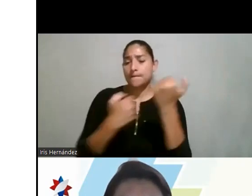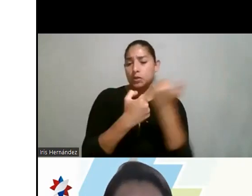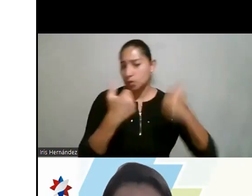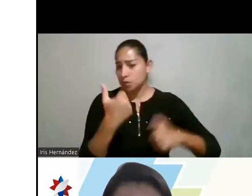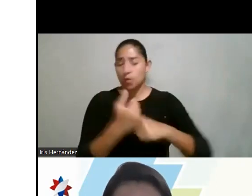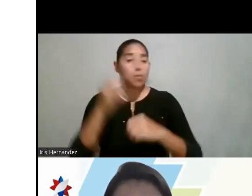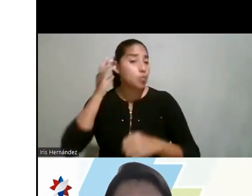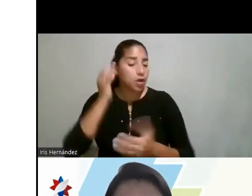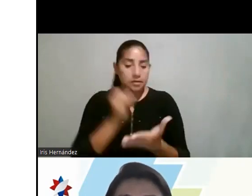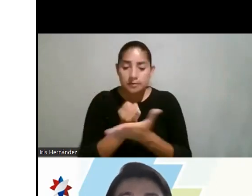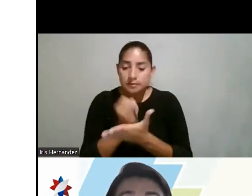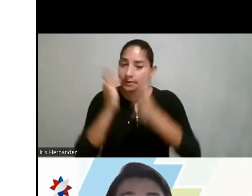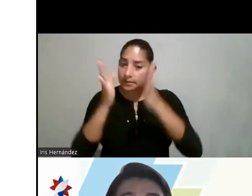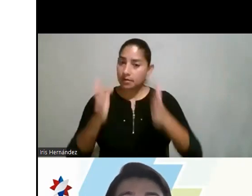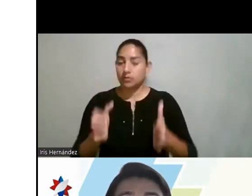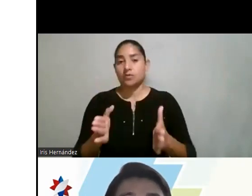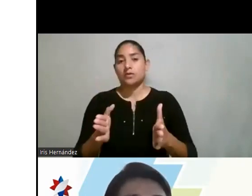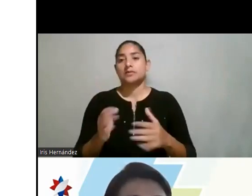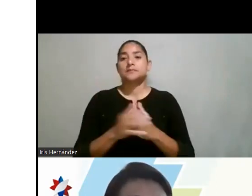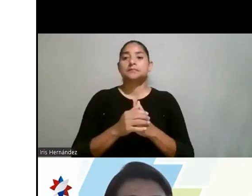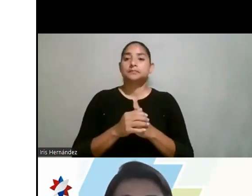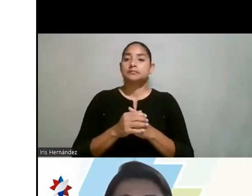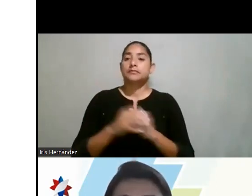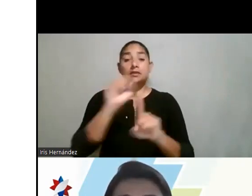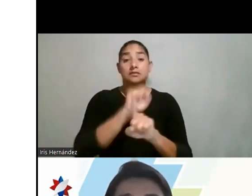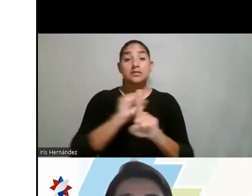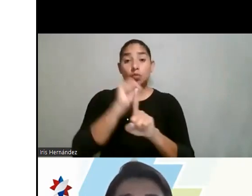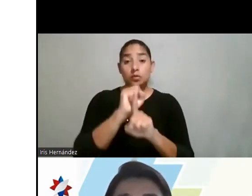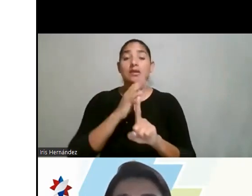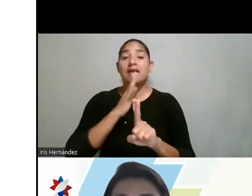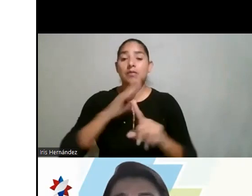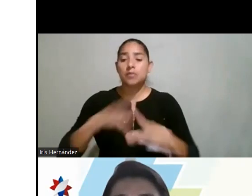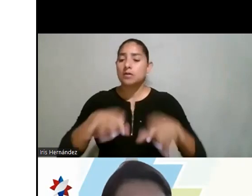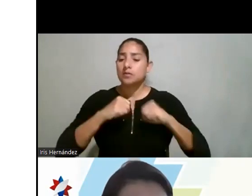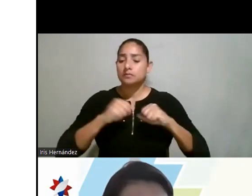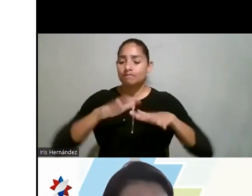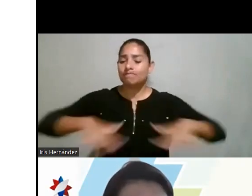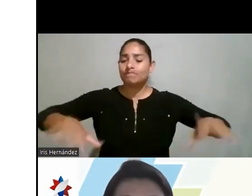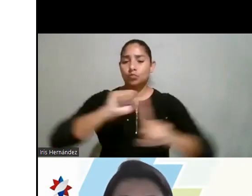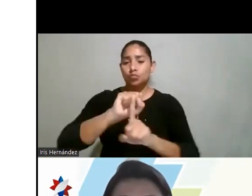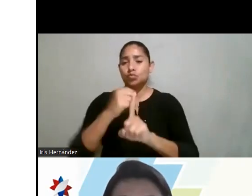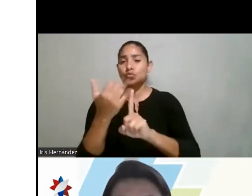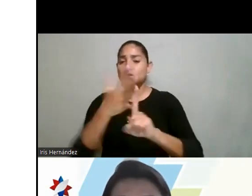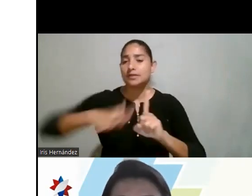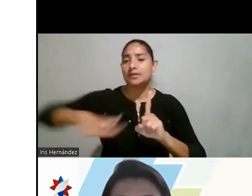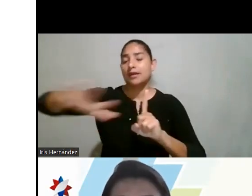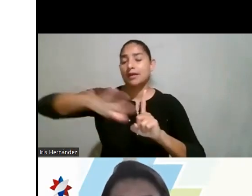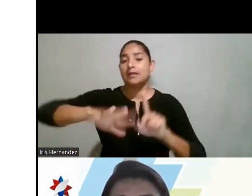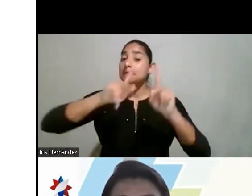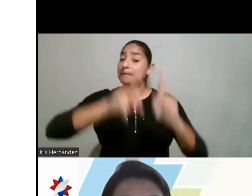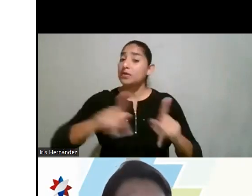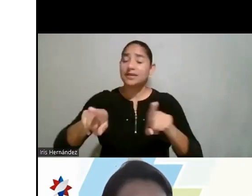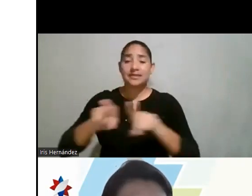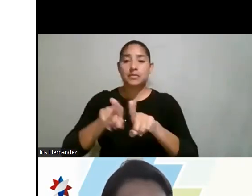investigadoras. En el caso de cuando estamos hablando de apropiación social, también hablamos de las personas que